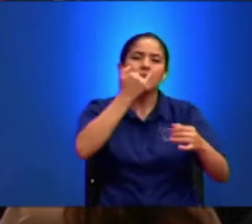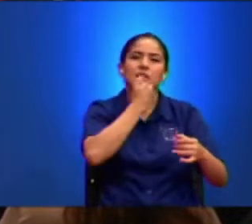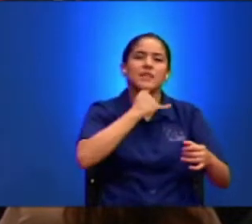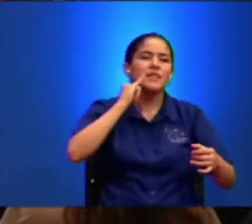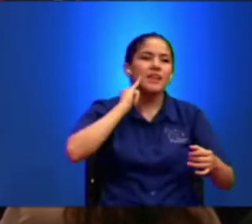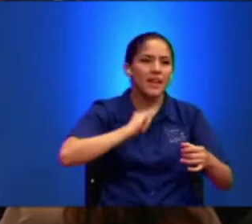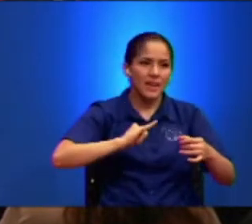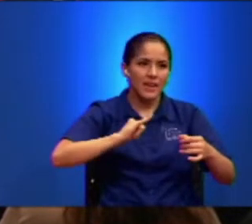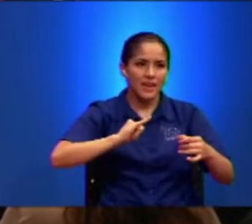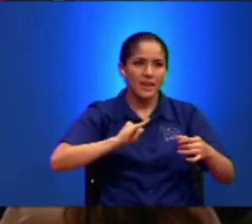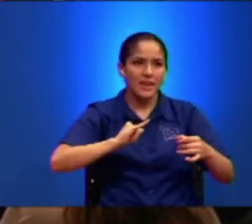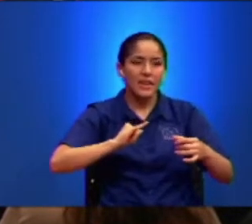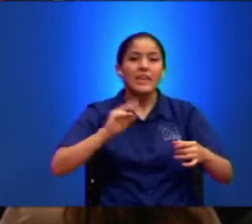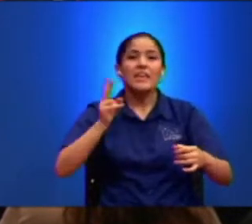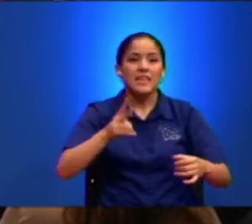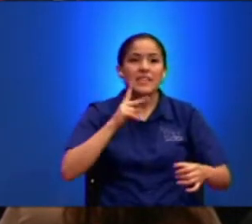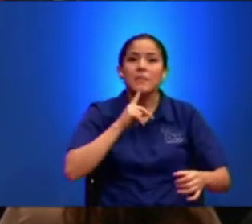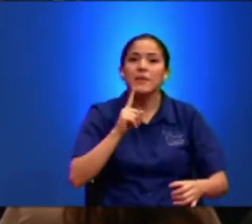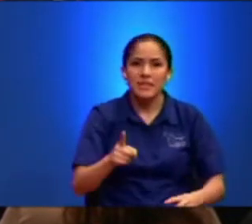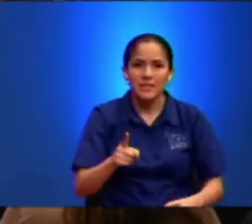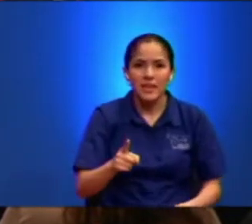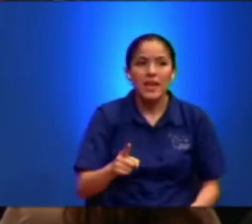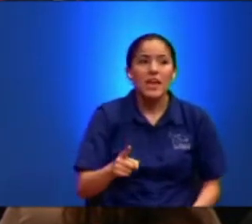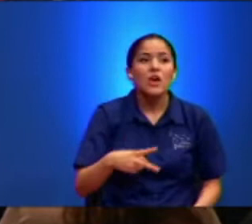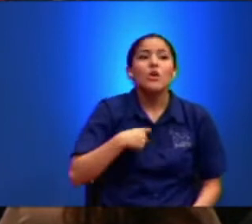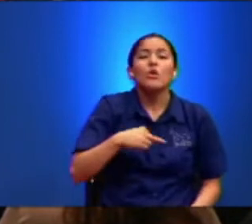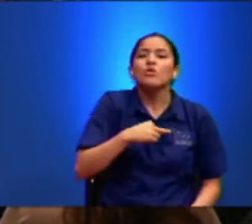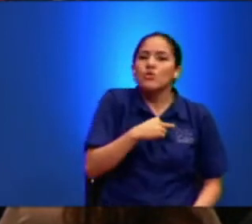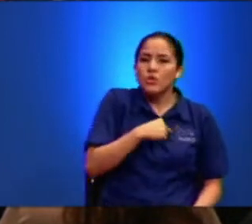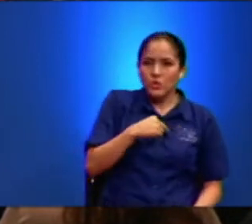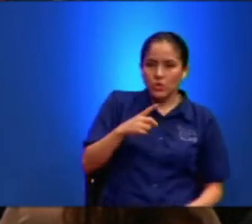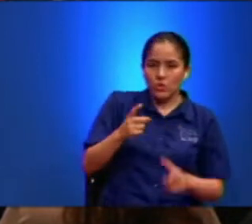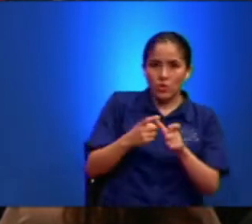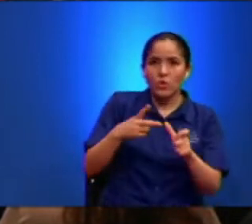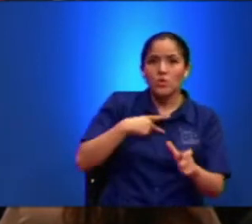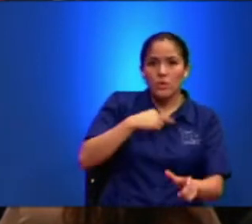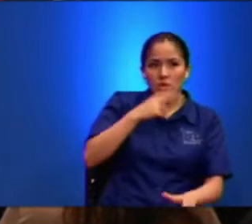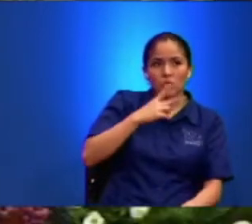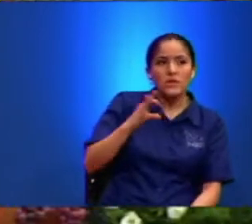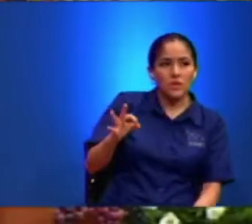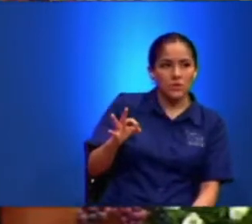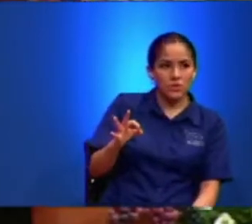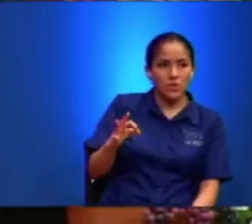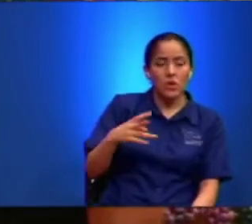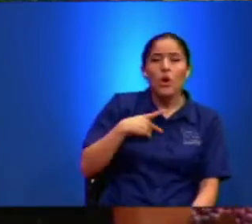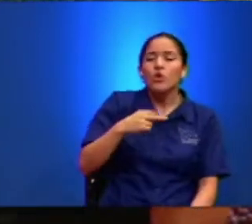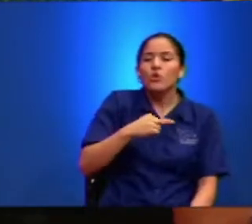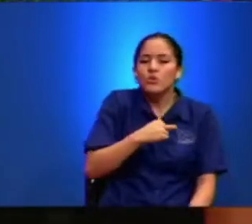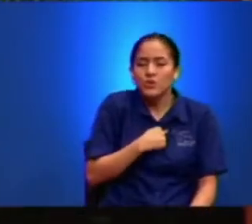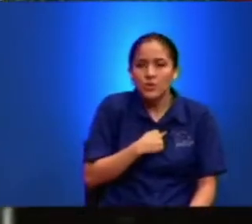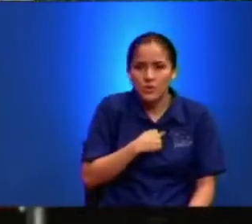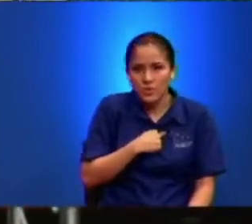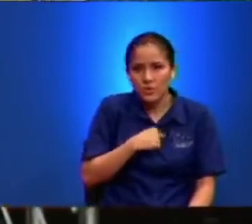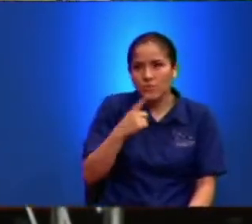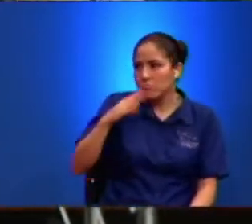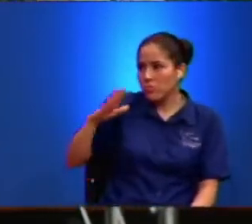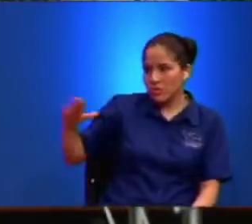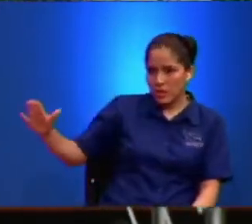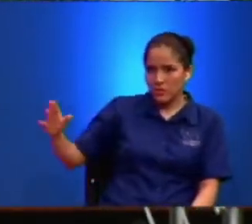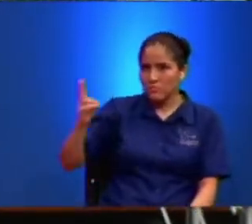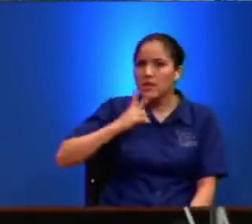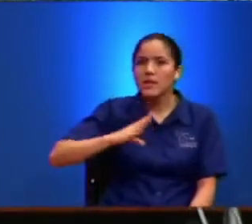Andamos Con Nuestros Hijos Que No Nos Toquen Que No Nos Toquen Porque Aquí Andamos Con O Sea Delinquen